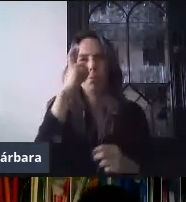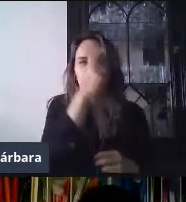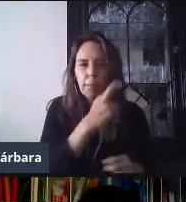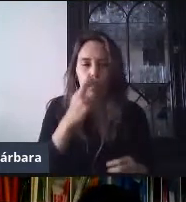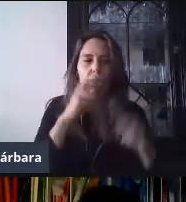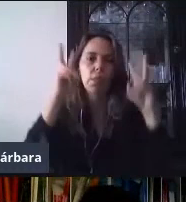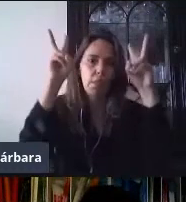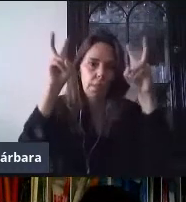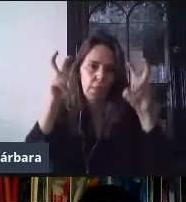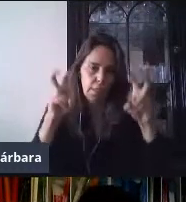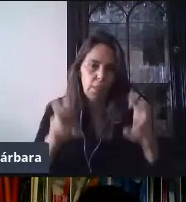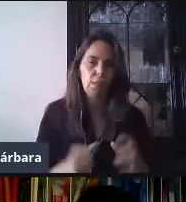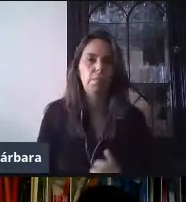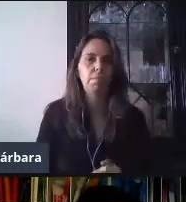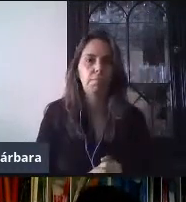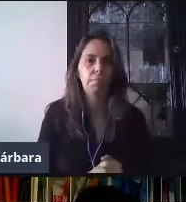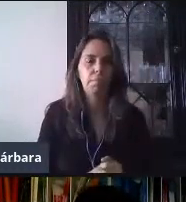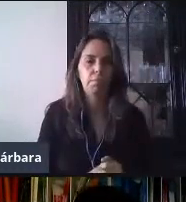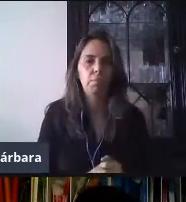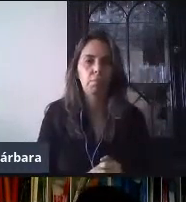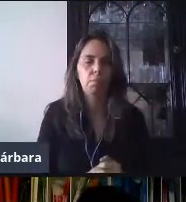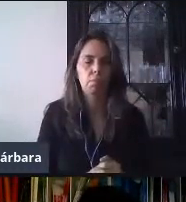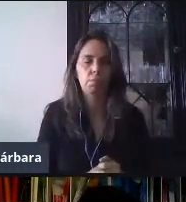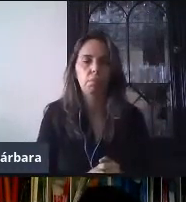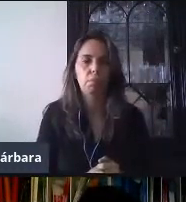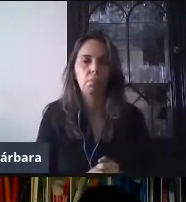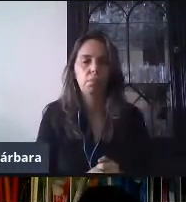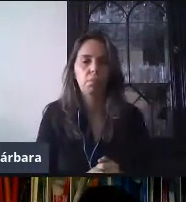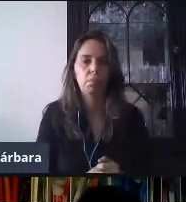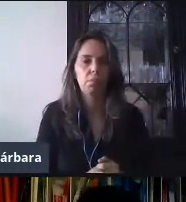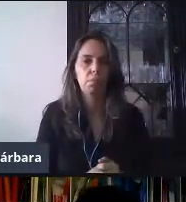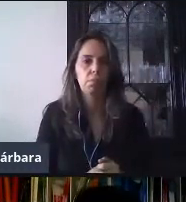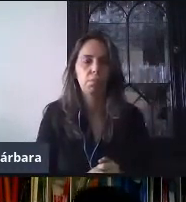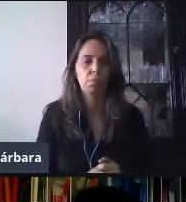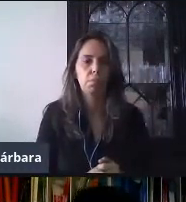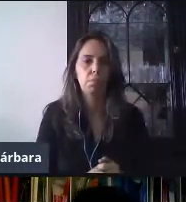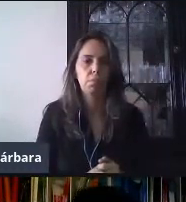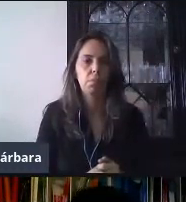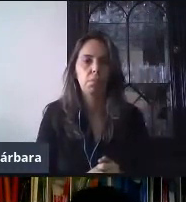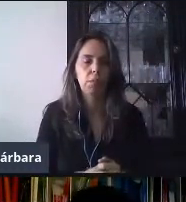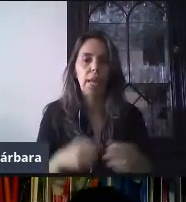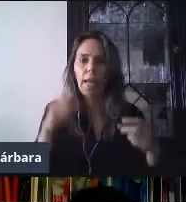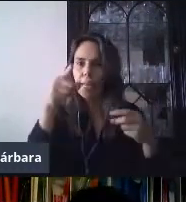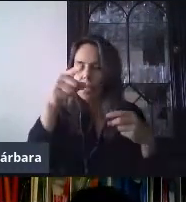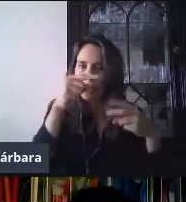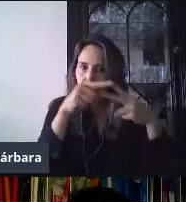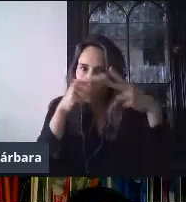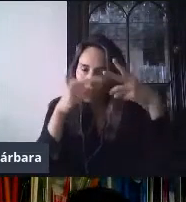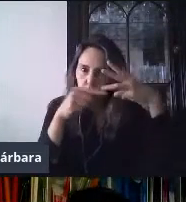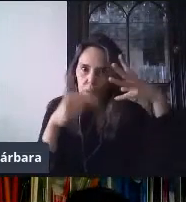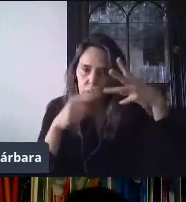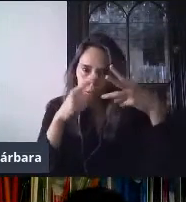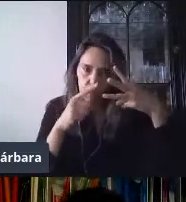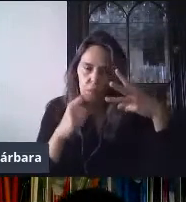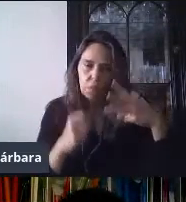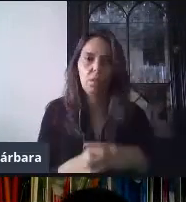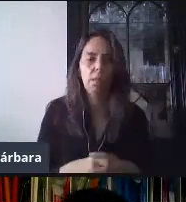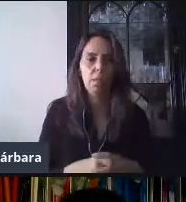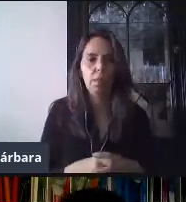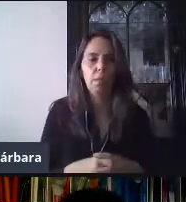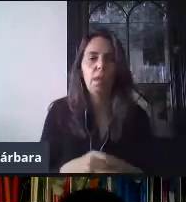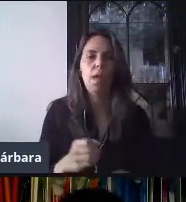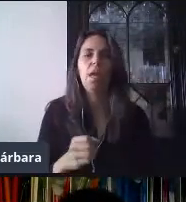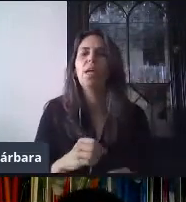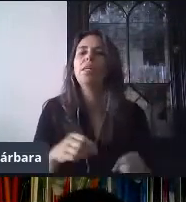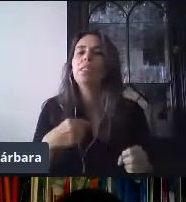Bien, entonces, antes de empezar, vamos a iniciar con estas 4 secciones. La primera es cómo voy a ingresar a